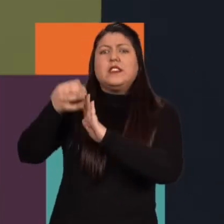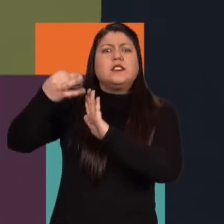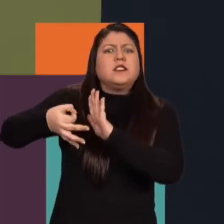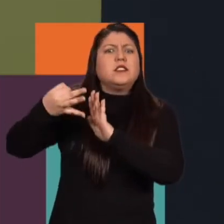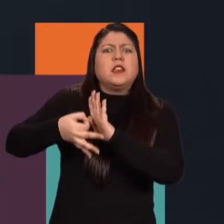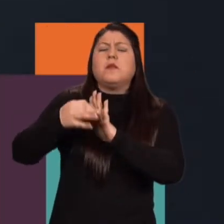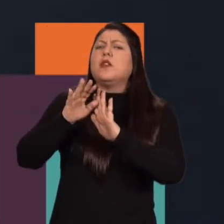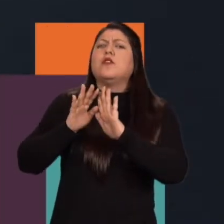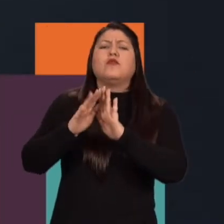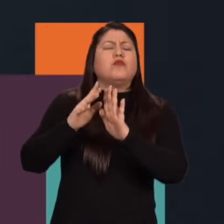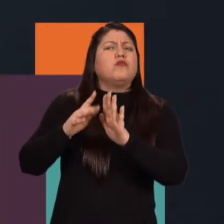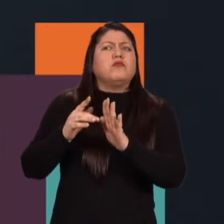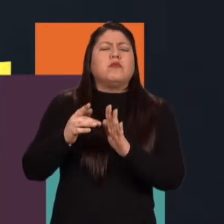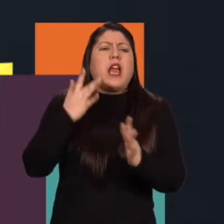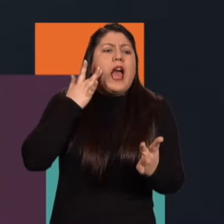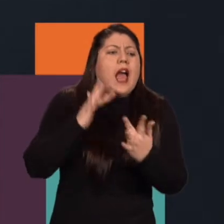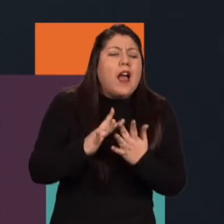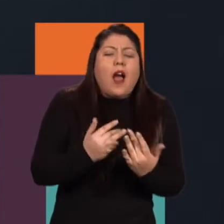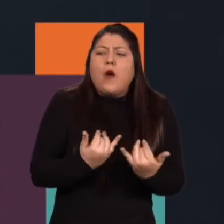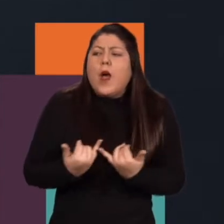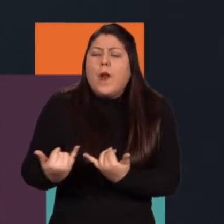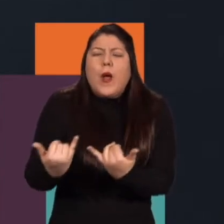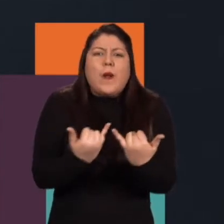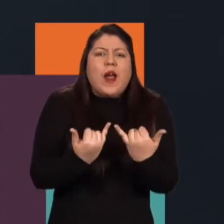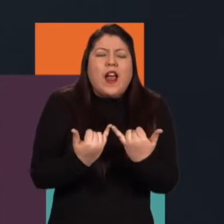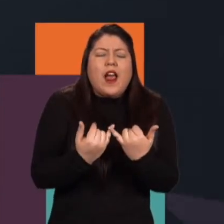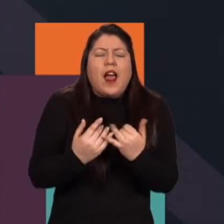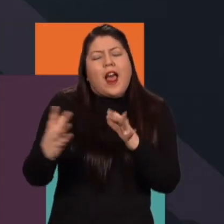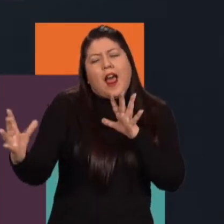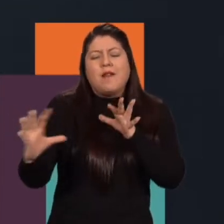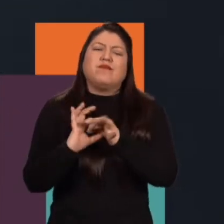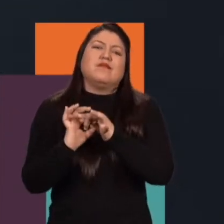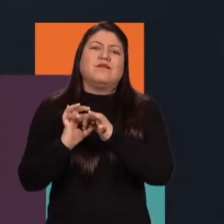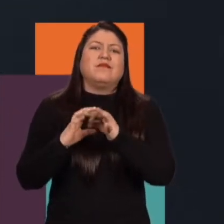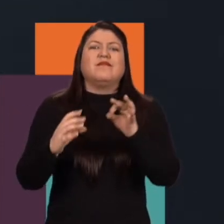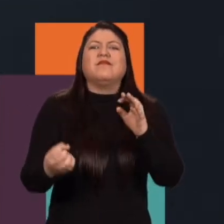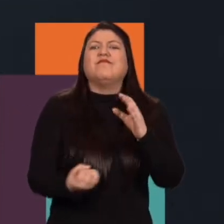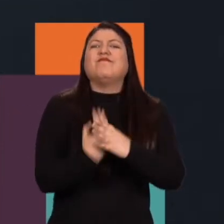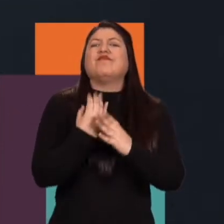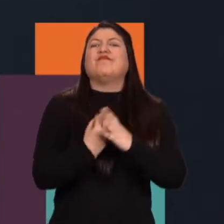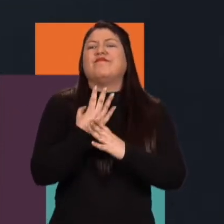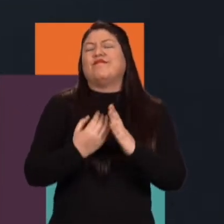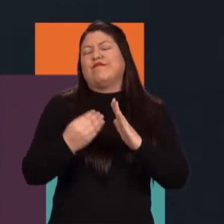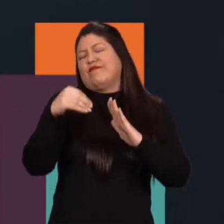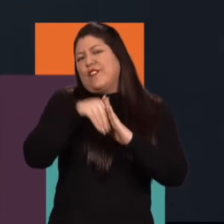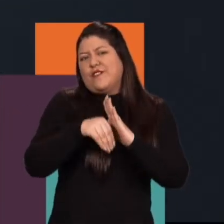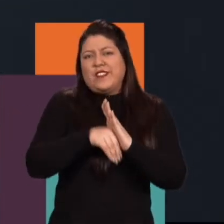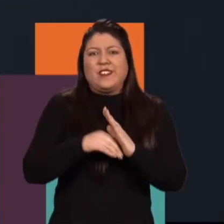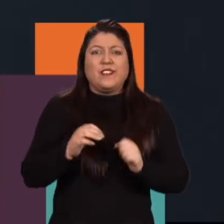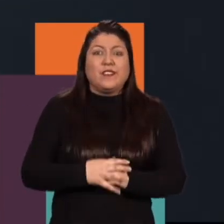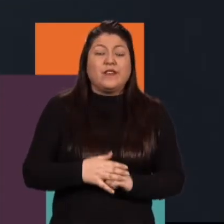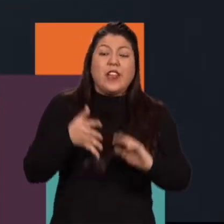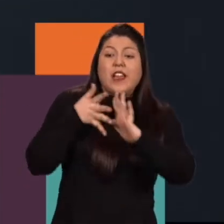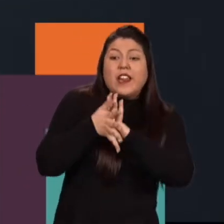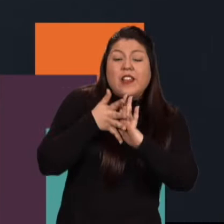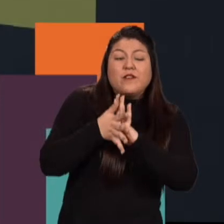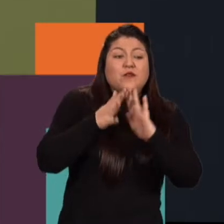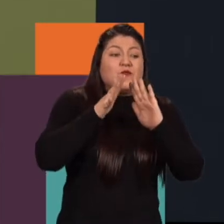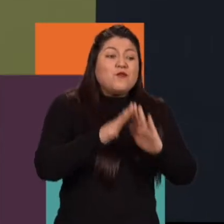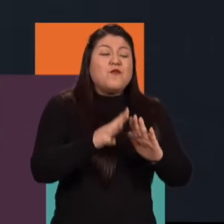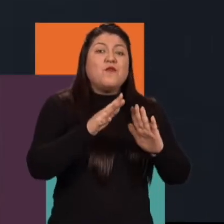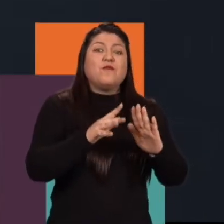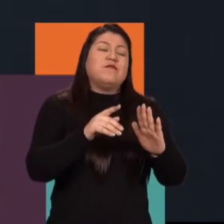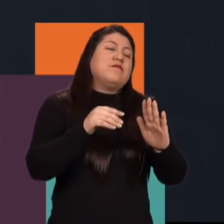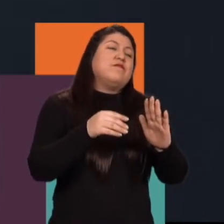narraciones siempre están conectadas con lo que está pasando en este momento. Entonces, digamos, creo que la llegada de los formatos regionales lo que ha